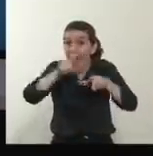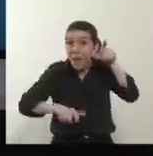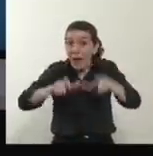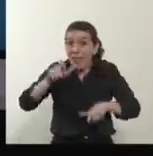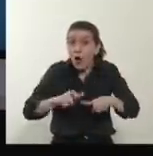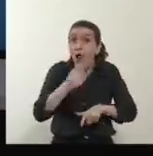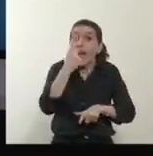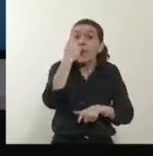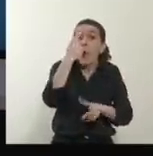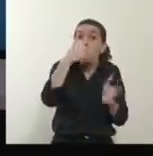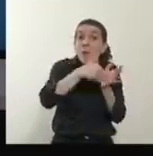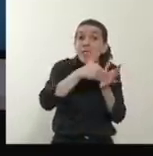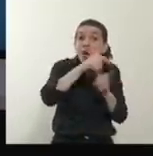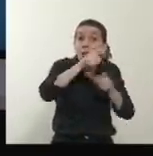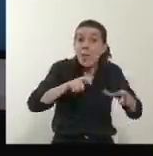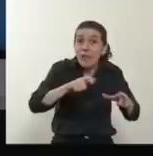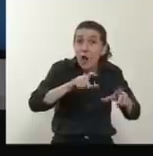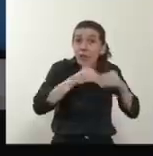millón de habitantes.